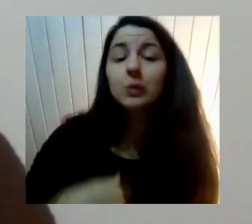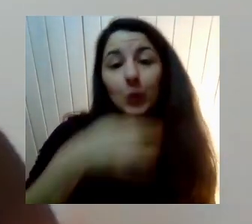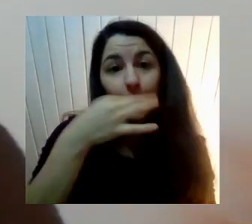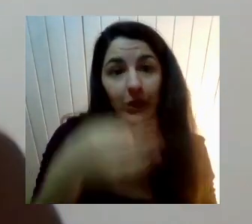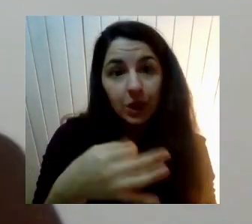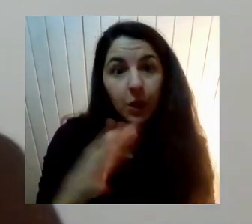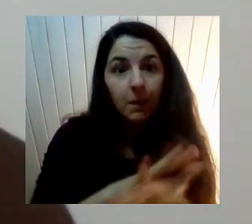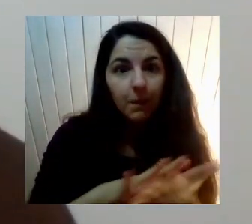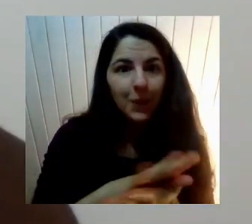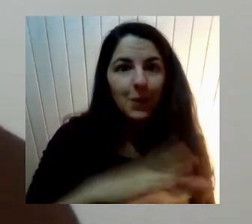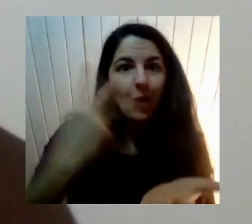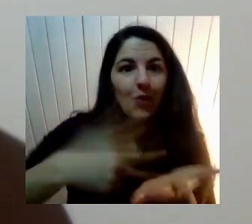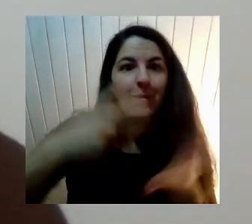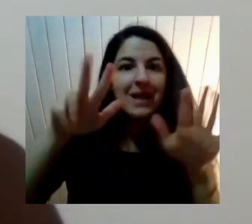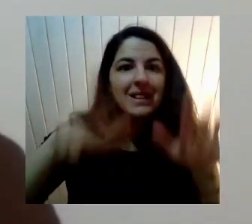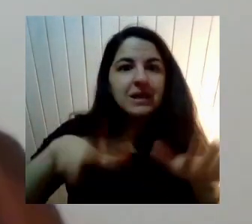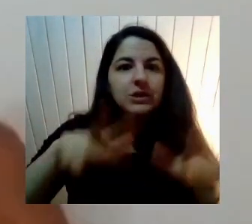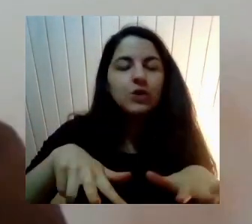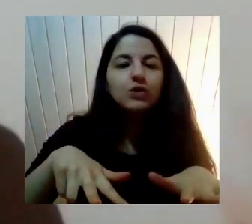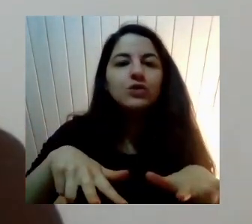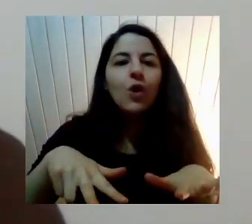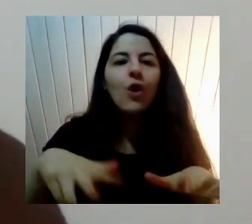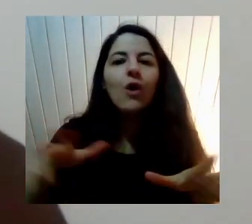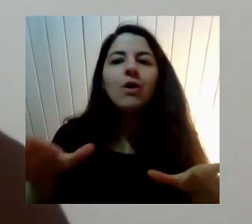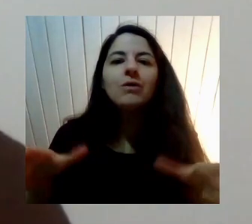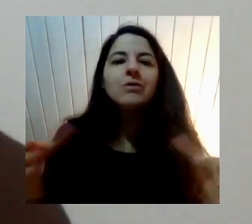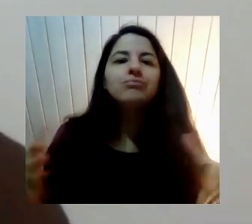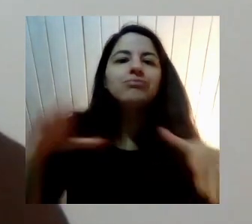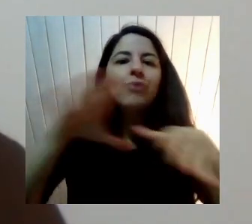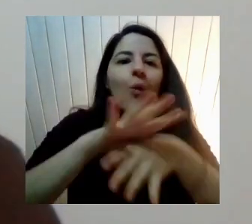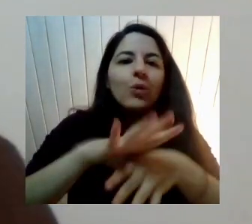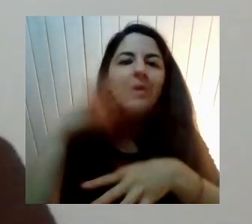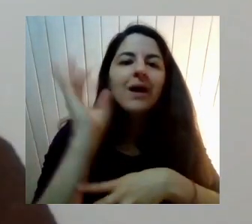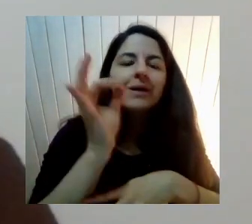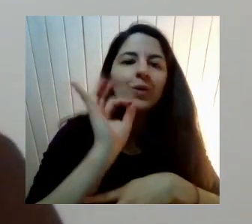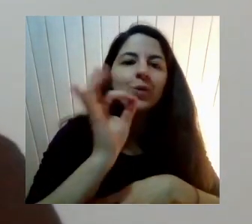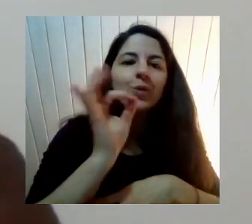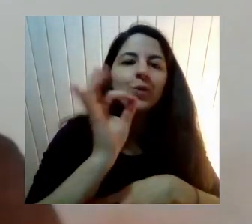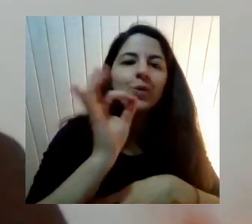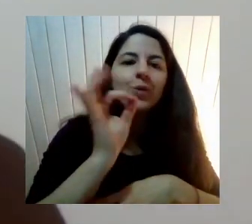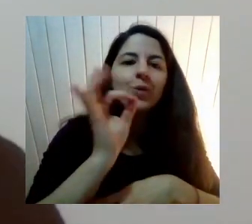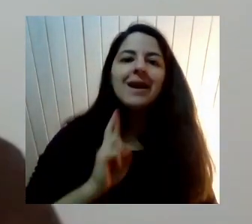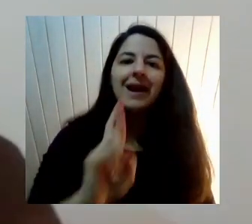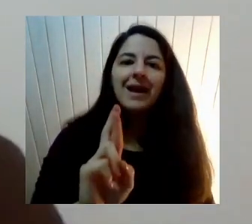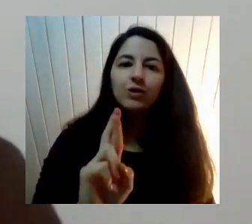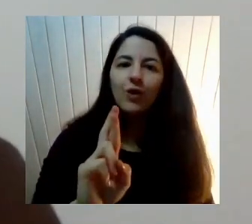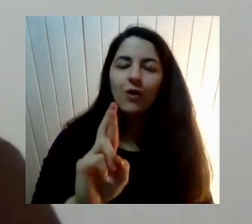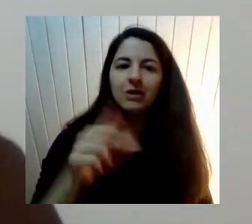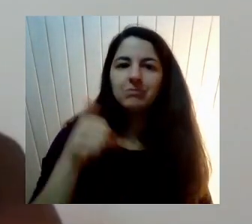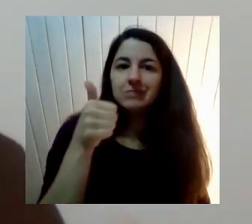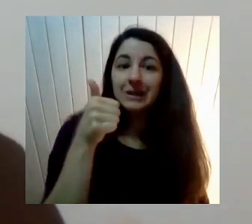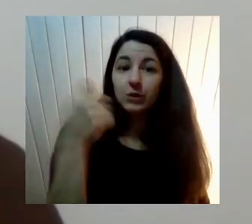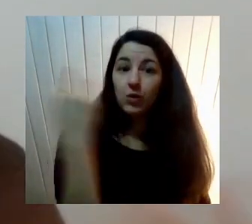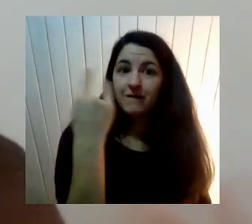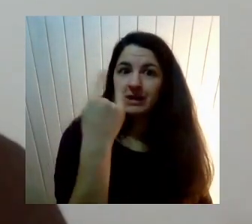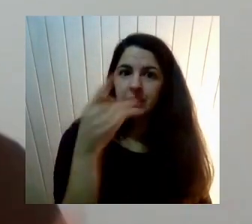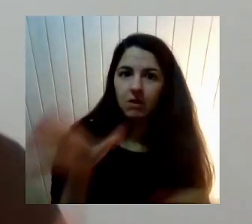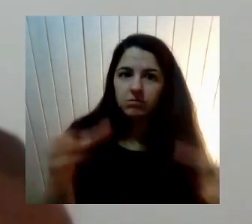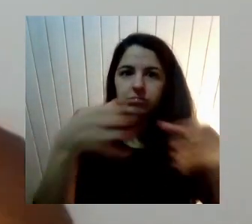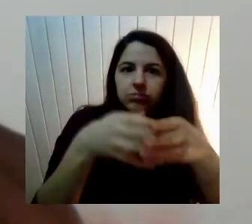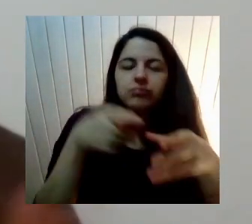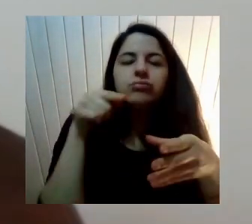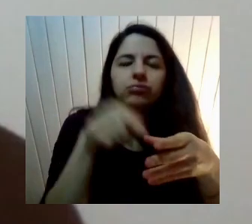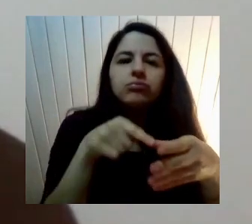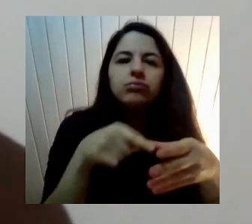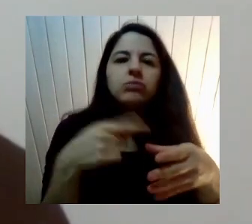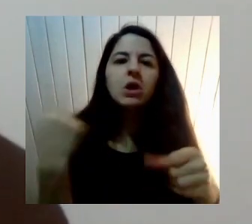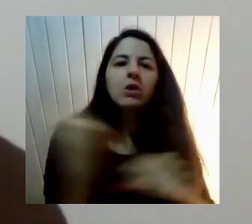A discutir Qué estaba pasando Con esto del mayo feminista Porque obviamente No entendían mucho A solucionar el problema De las tomas Que es siempre como La